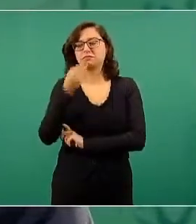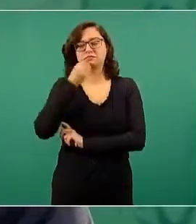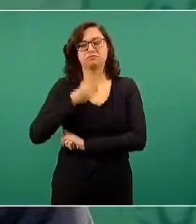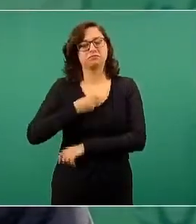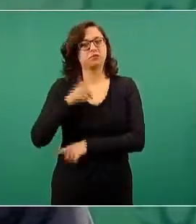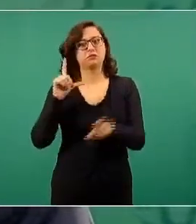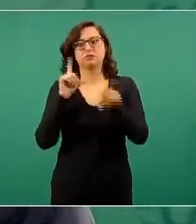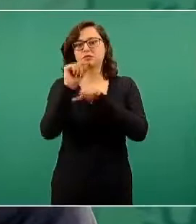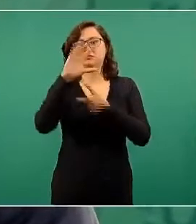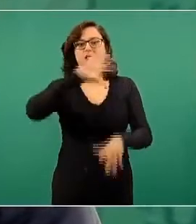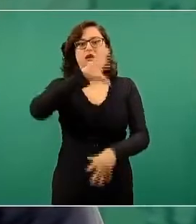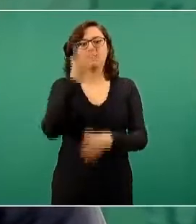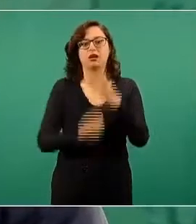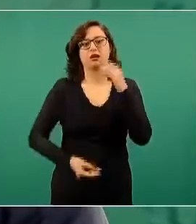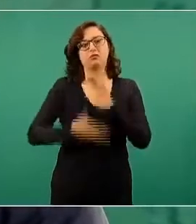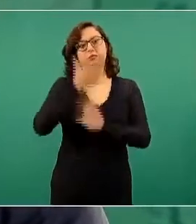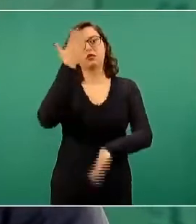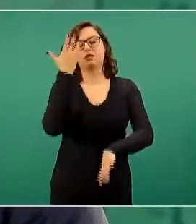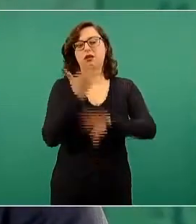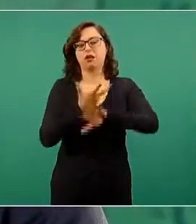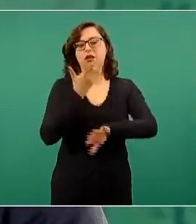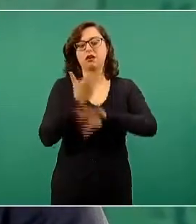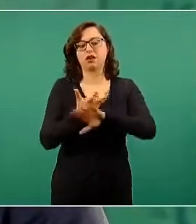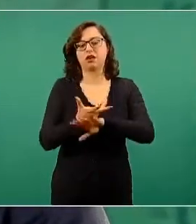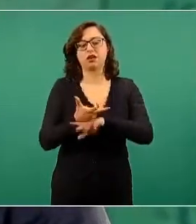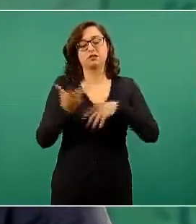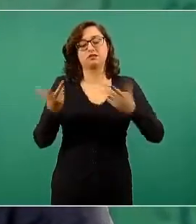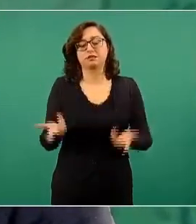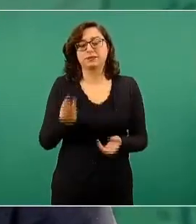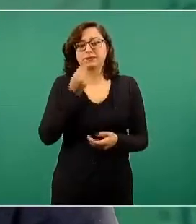asesinaban a los periodistas, era la ley fuga.